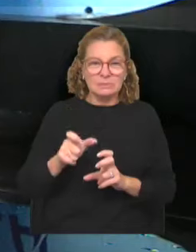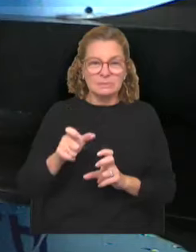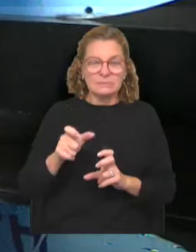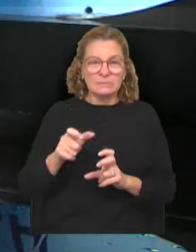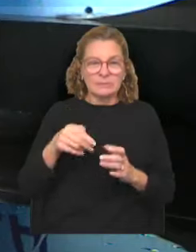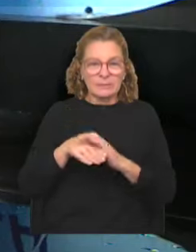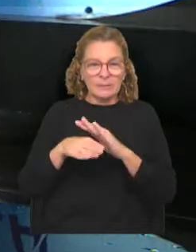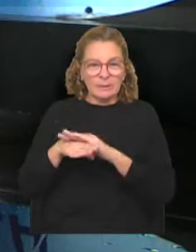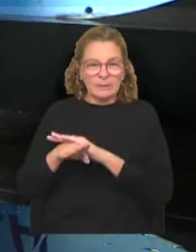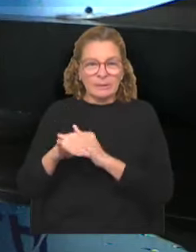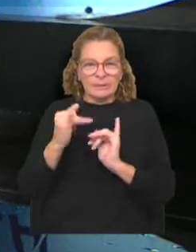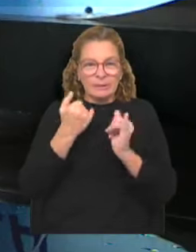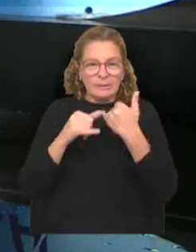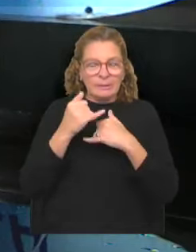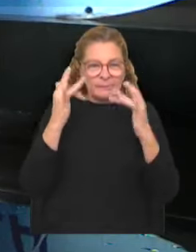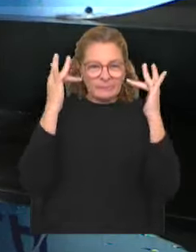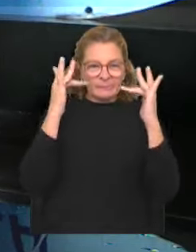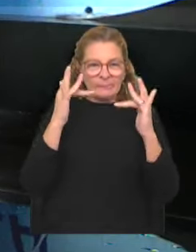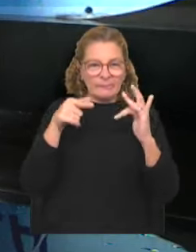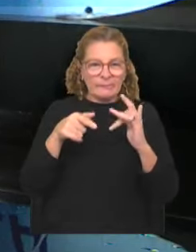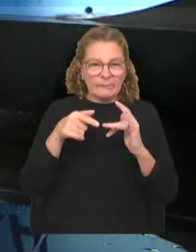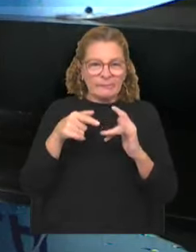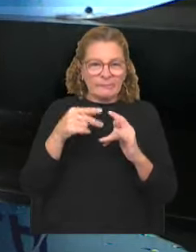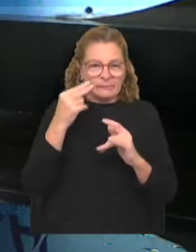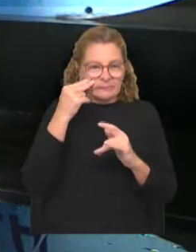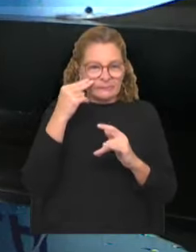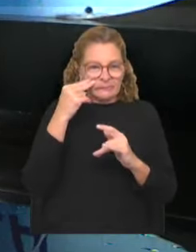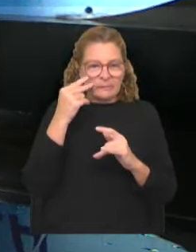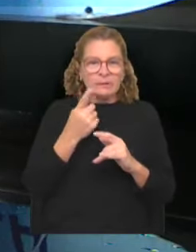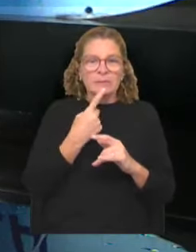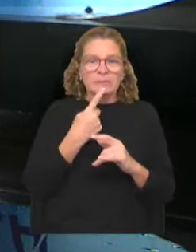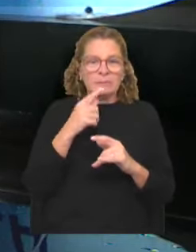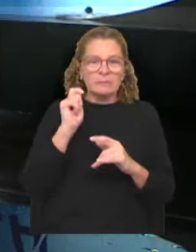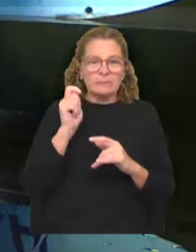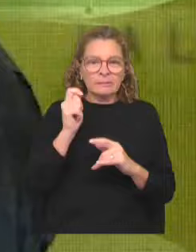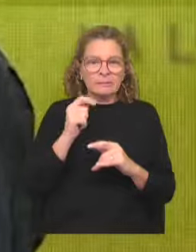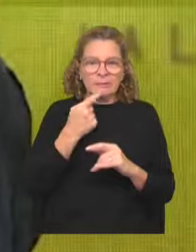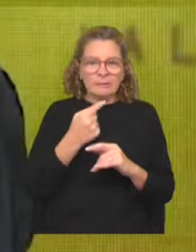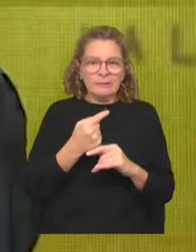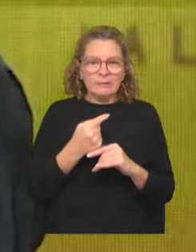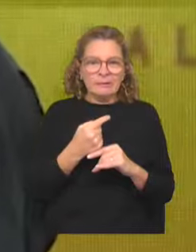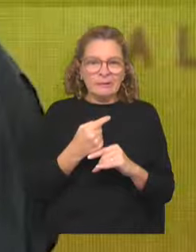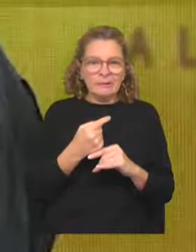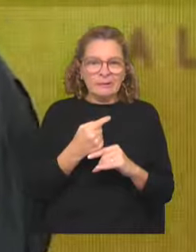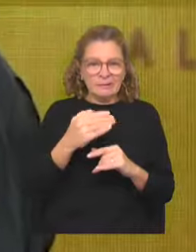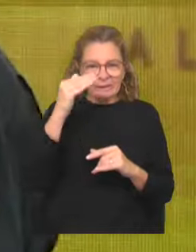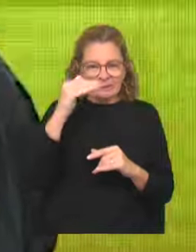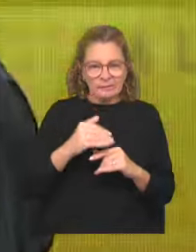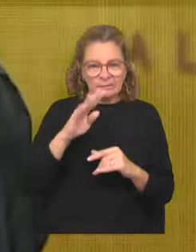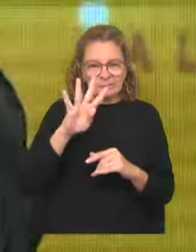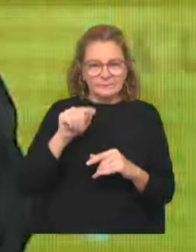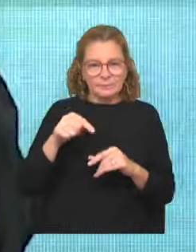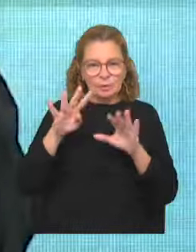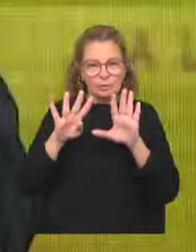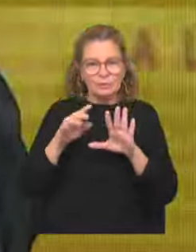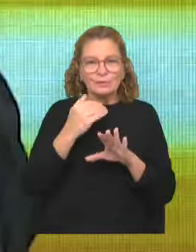tenemos acceso a la información sobre educación y eso es un problema de política pública, dijo. Bajó del 4,9 al 4